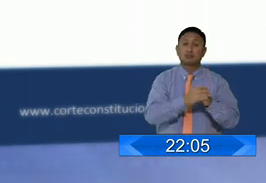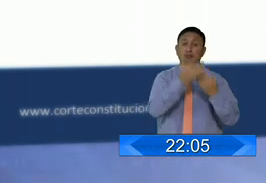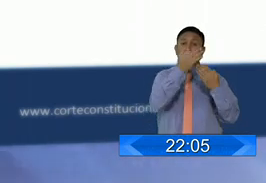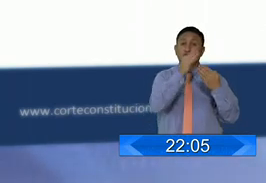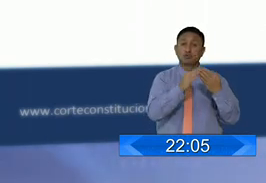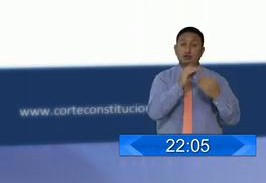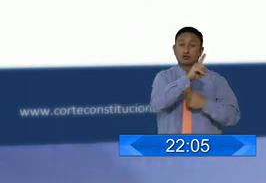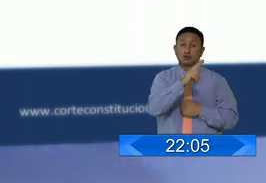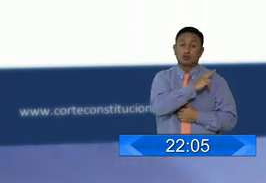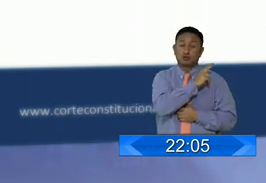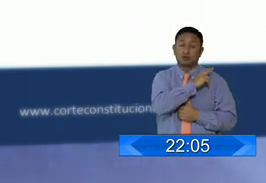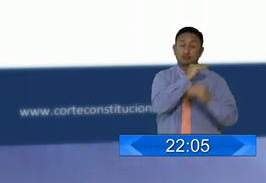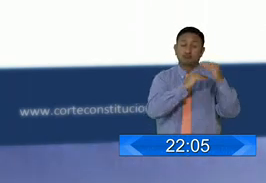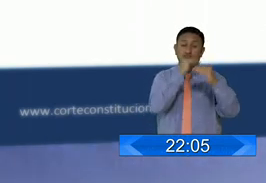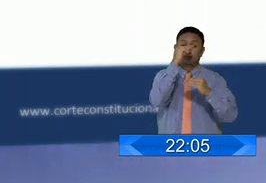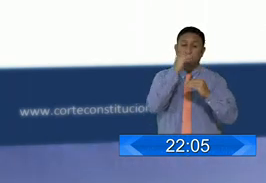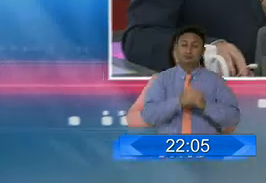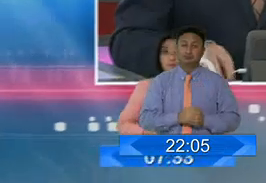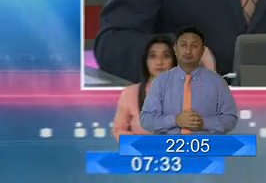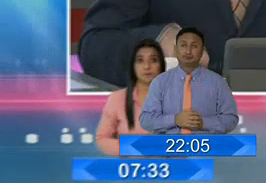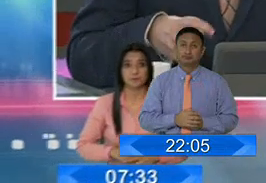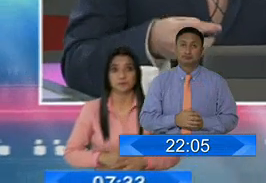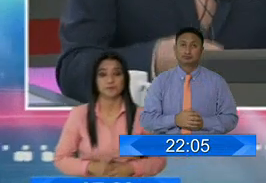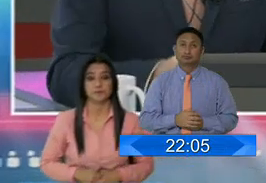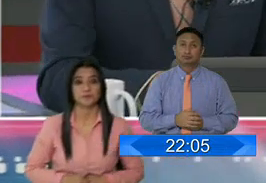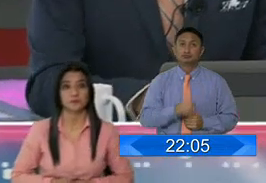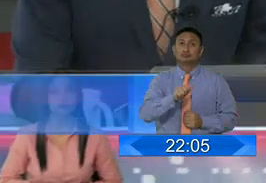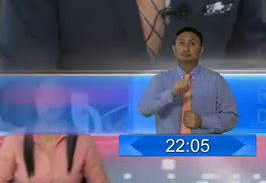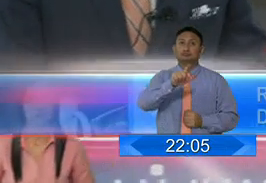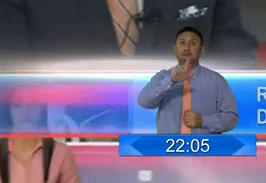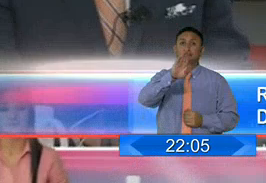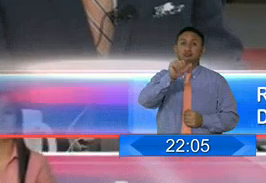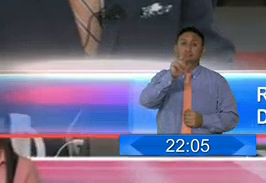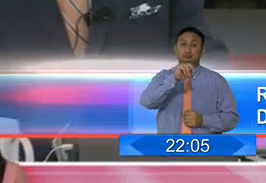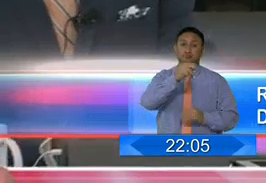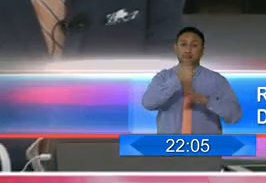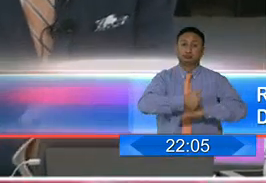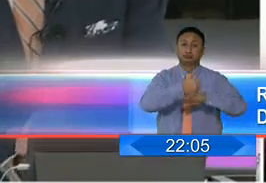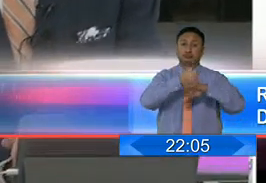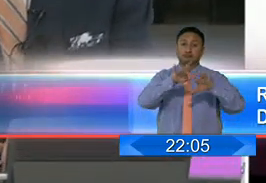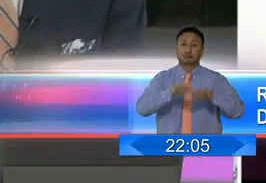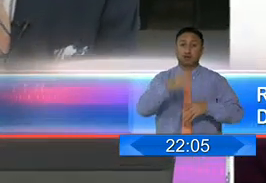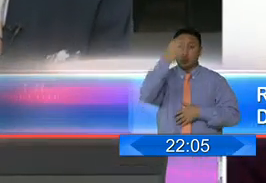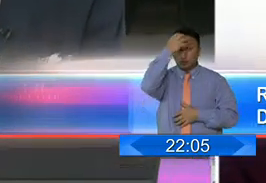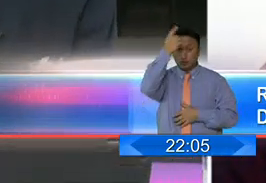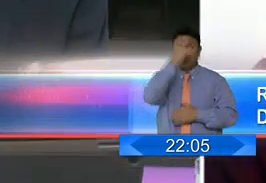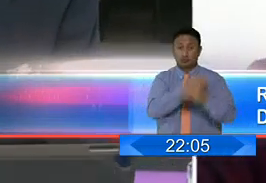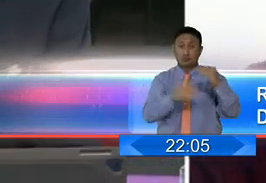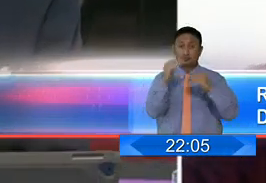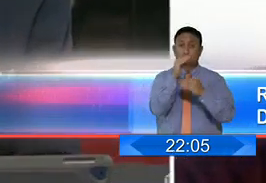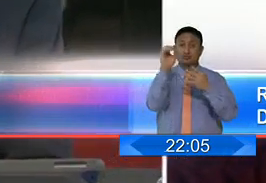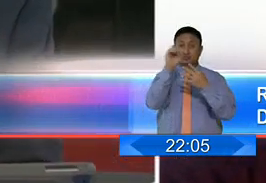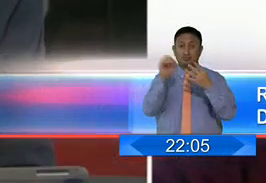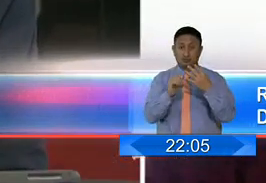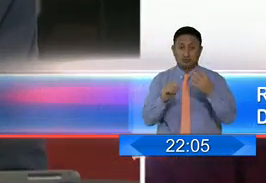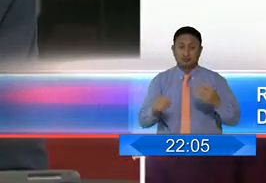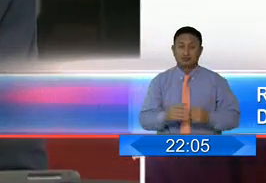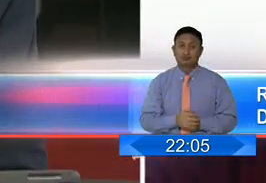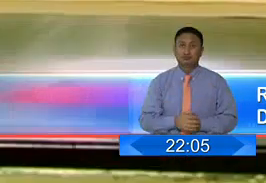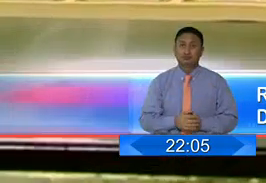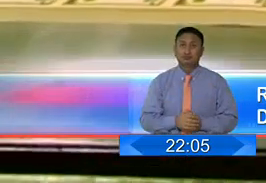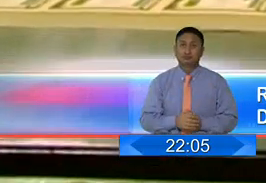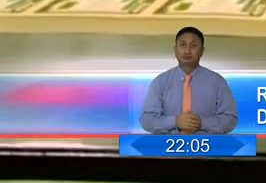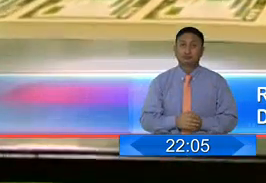instituciones de educación superior. Agustín Albán, titular de la Secretaría de Educación Superior, Ciencia y Tecnología, CENESIP,